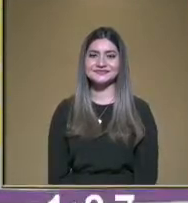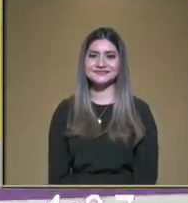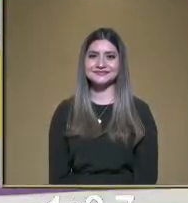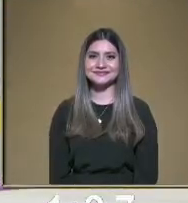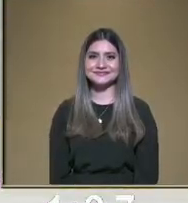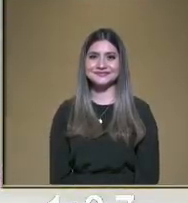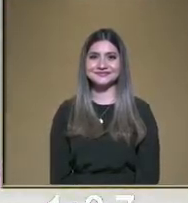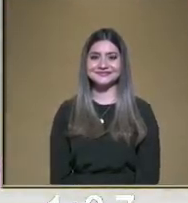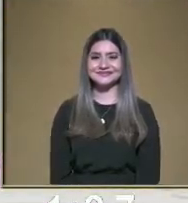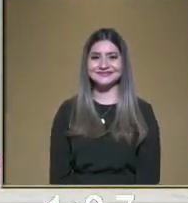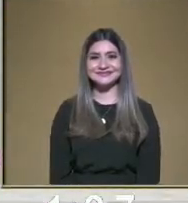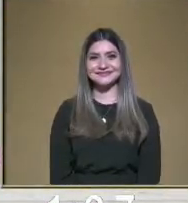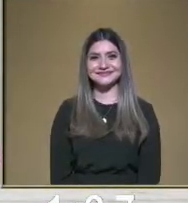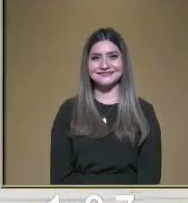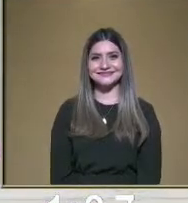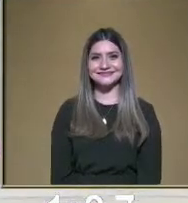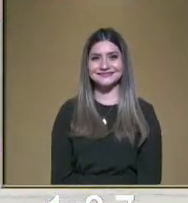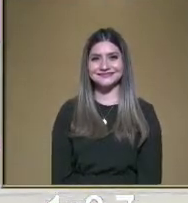Maestra, no nos vaya a quedar mal.